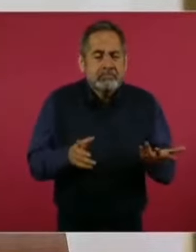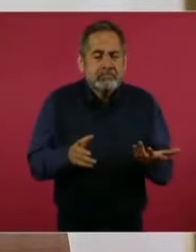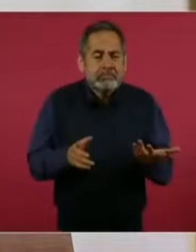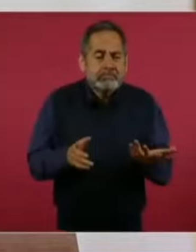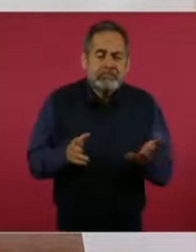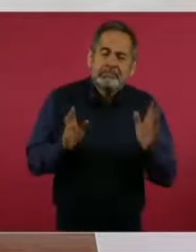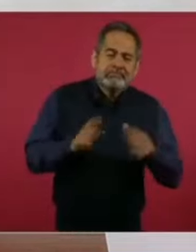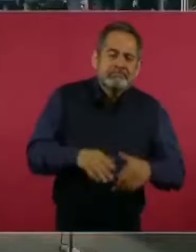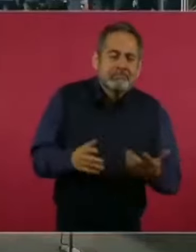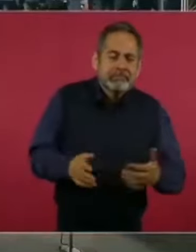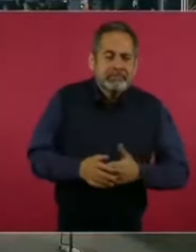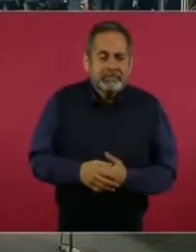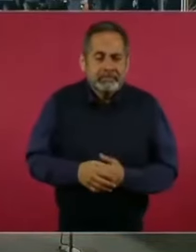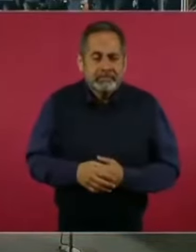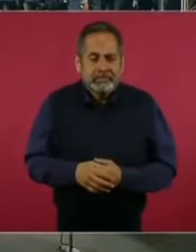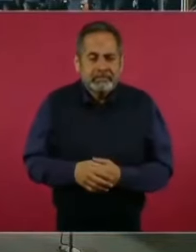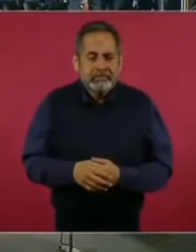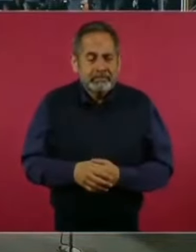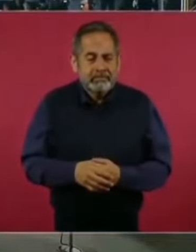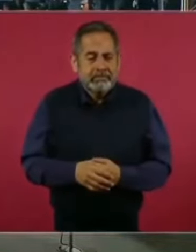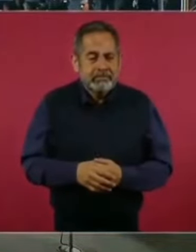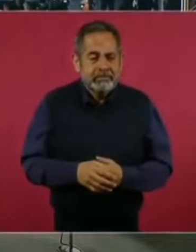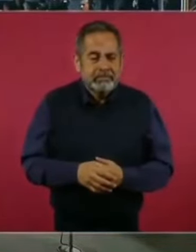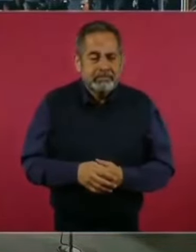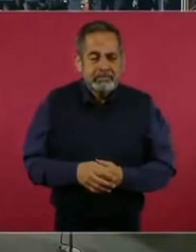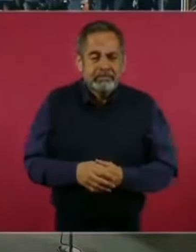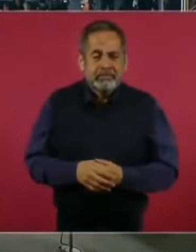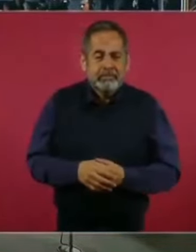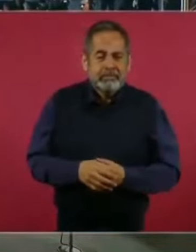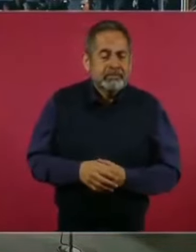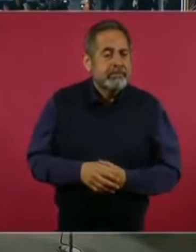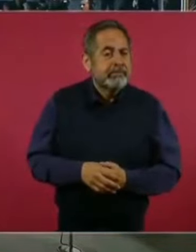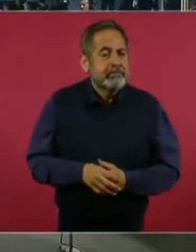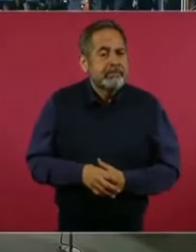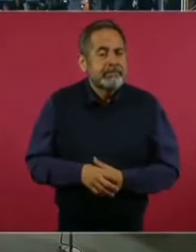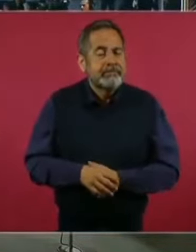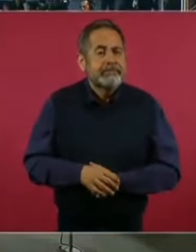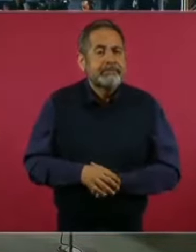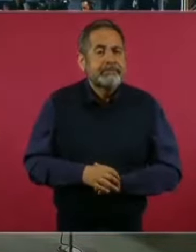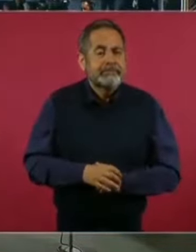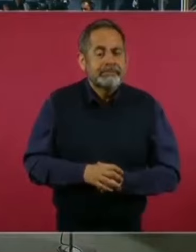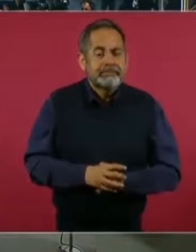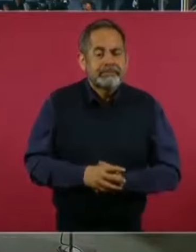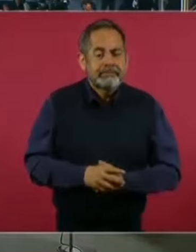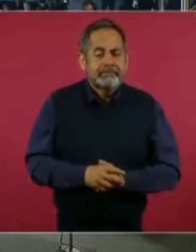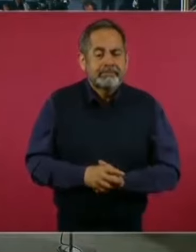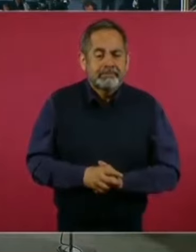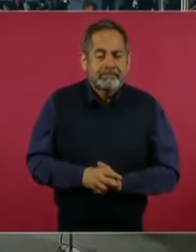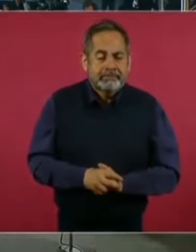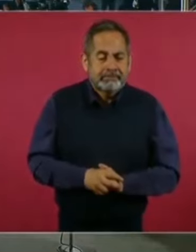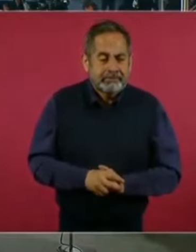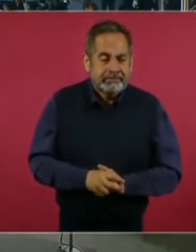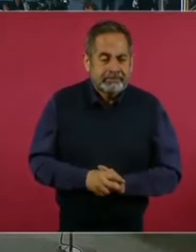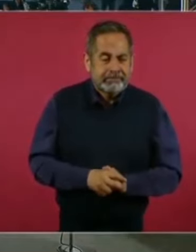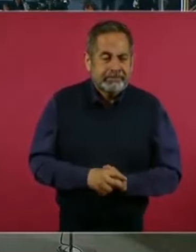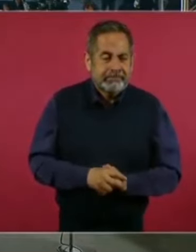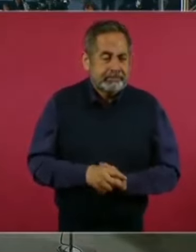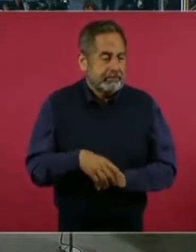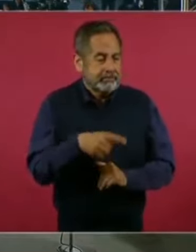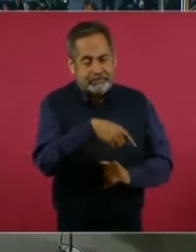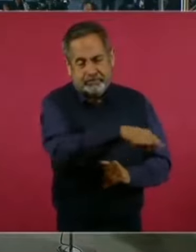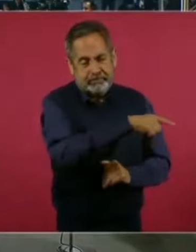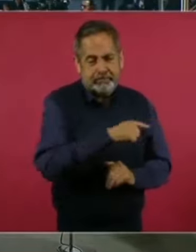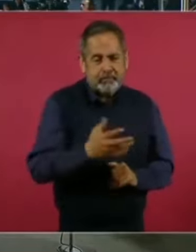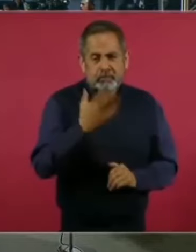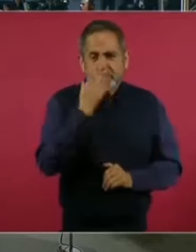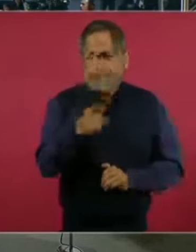a que se lleva a cabo